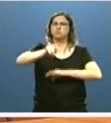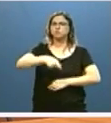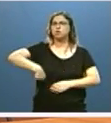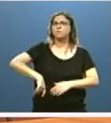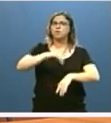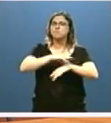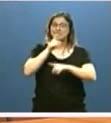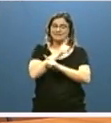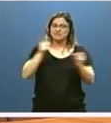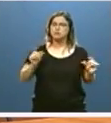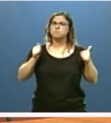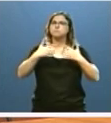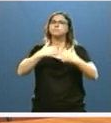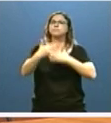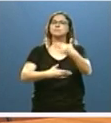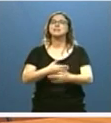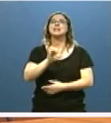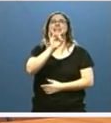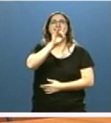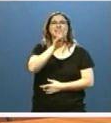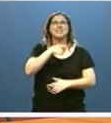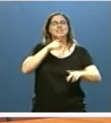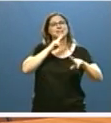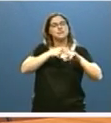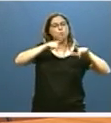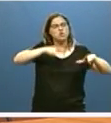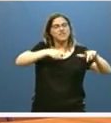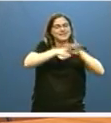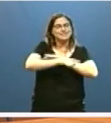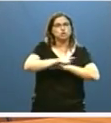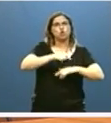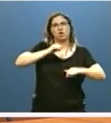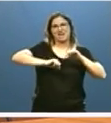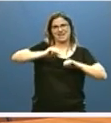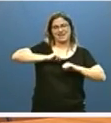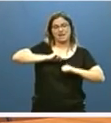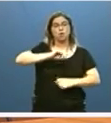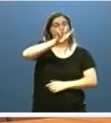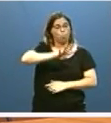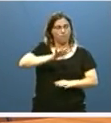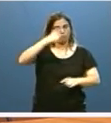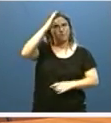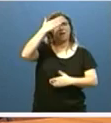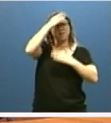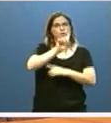este año entrarán en funcionamiento 15 unidades de gestión clínica, 4 en primaria y 11 en especializada.